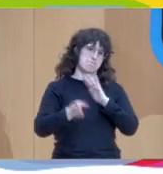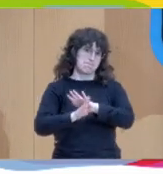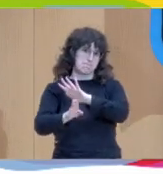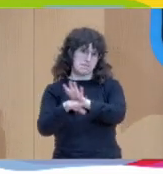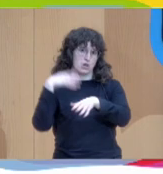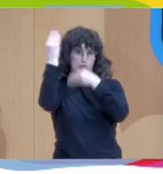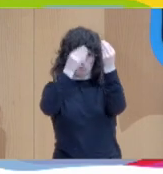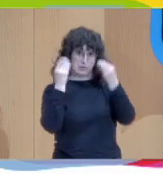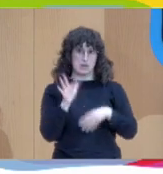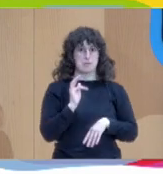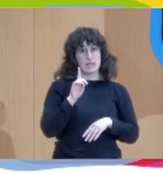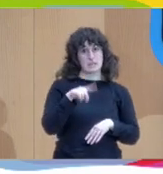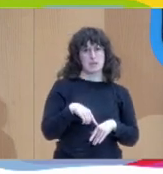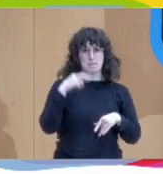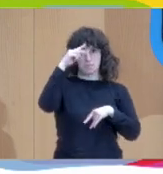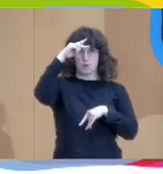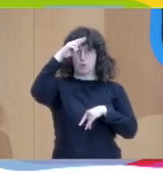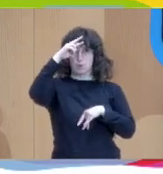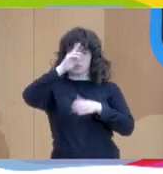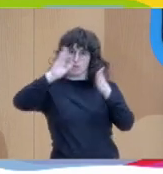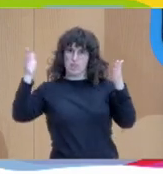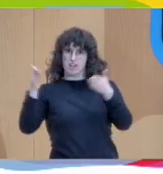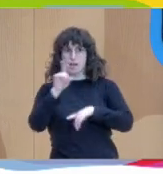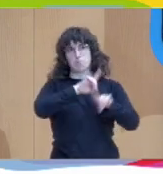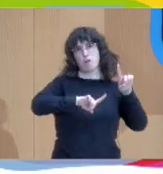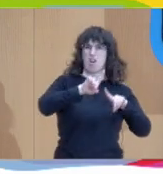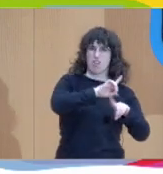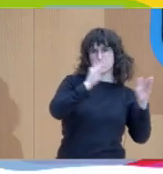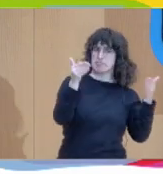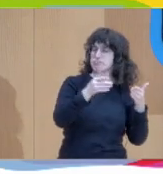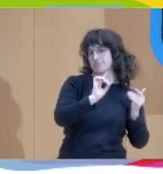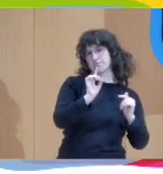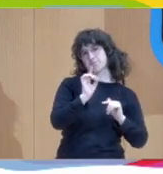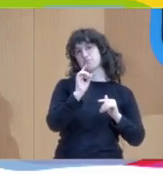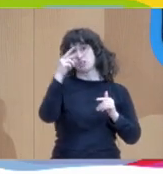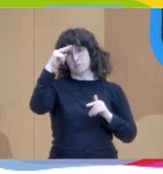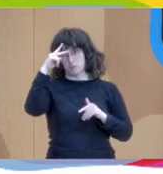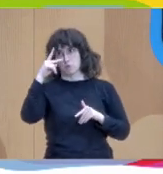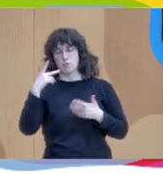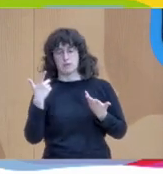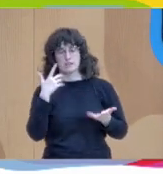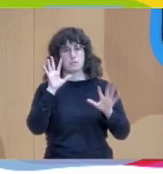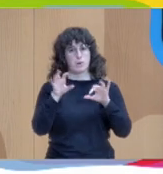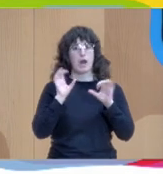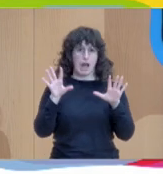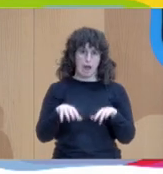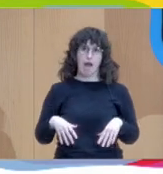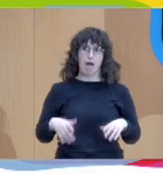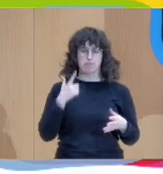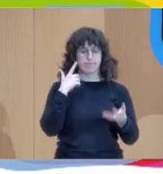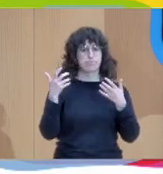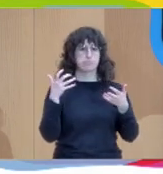preocupaciones en el lugar de los problemas. Que hablamos de preocupaciones como aprendizajes a destacar. En cuanto a ejemplos de